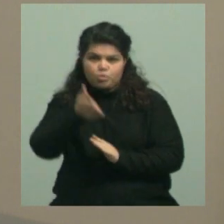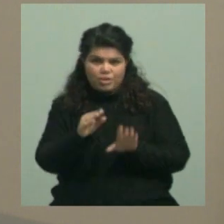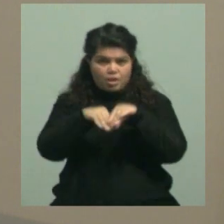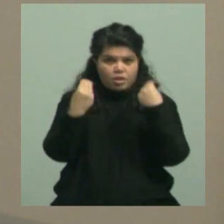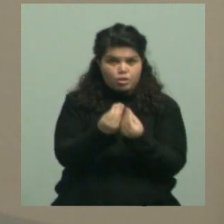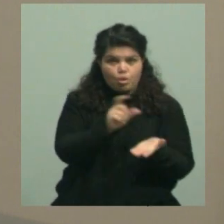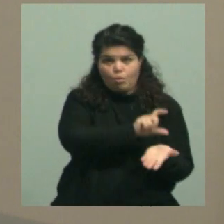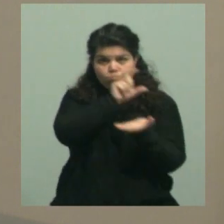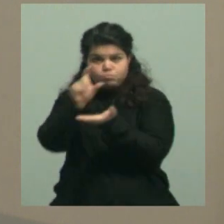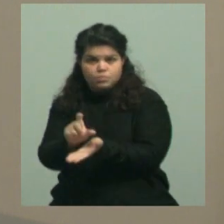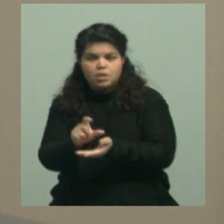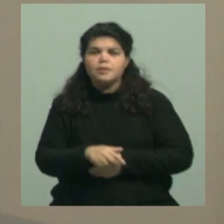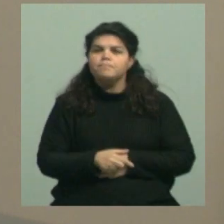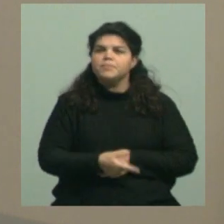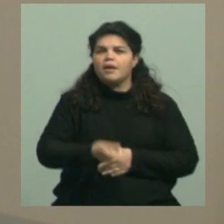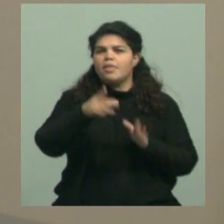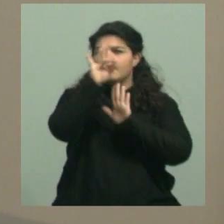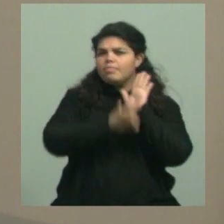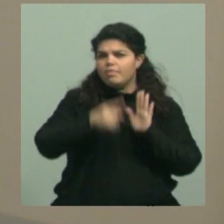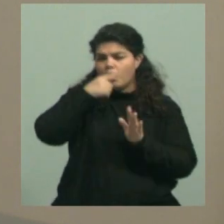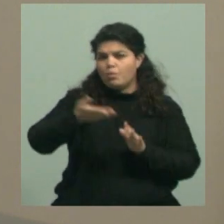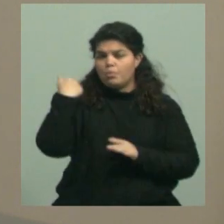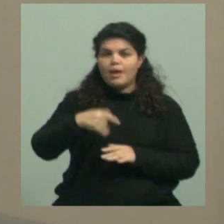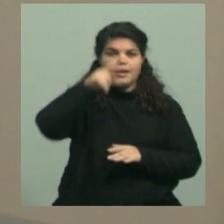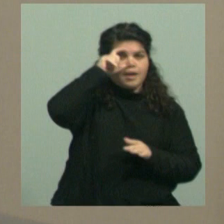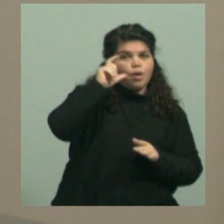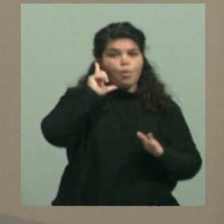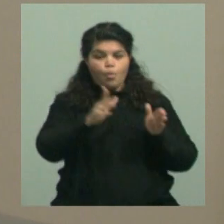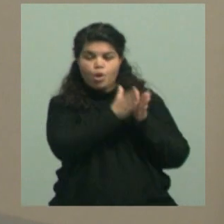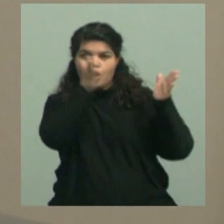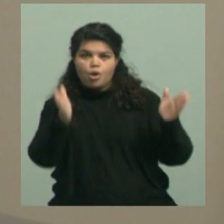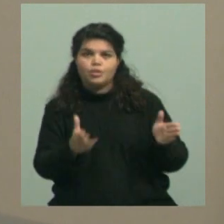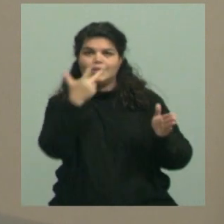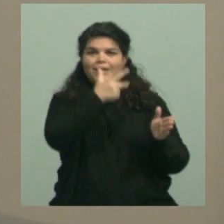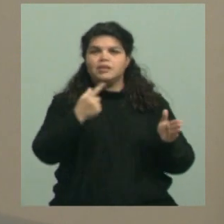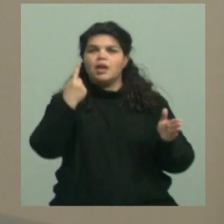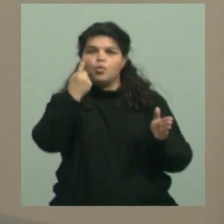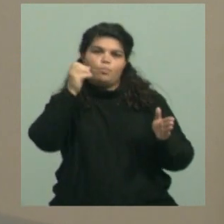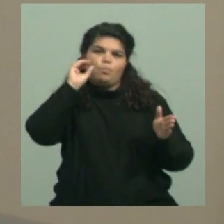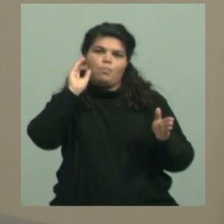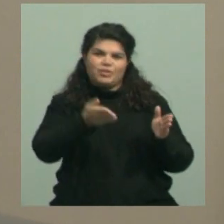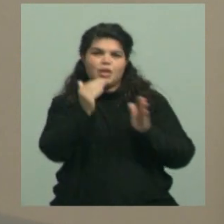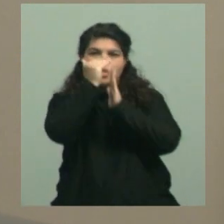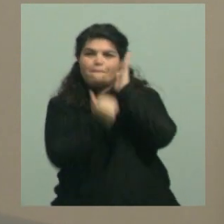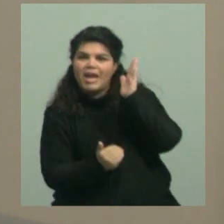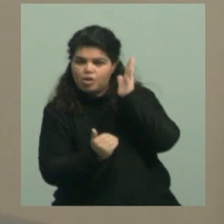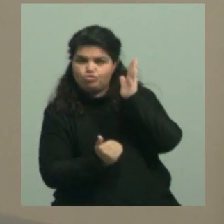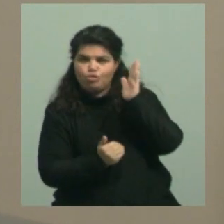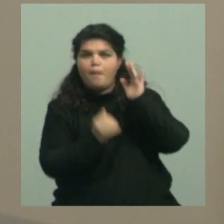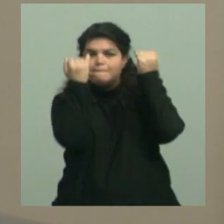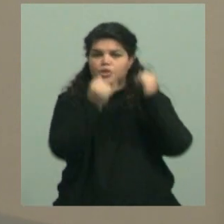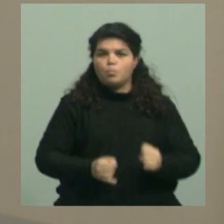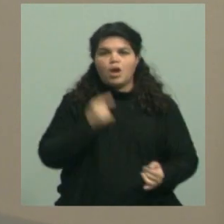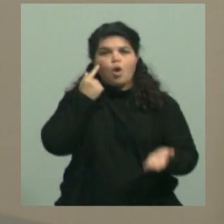es que entre enero y julio de este año las universidades recibieron 31% menos de recursos. Una reducción de